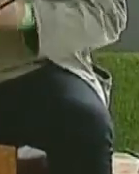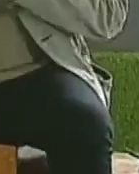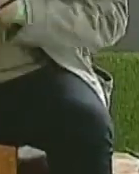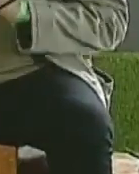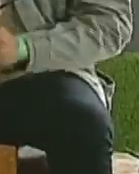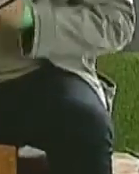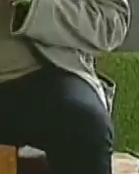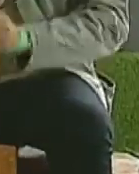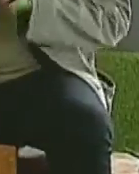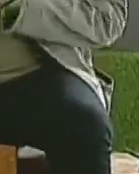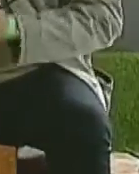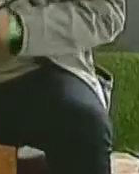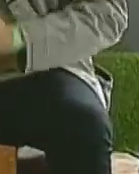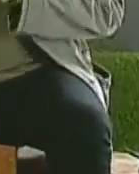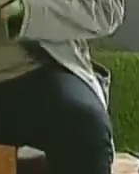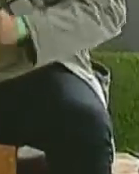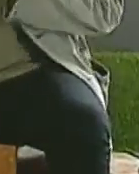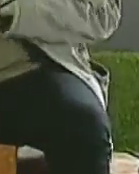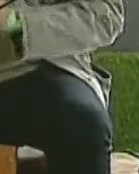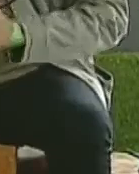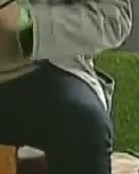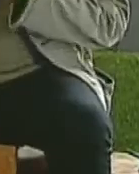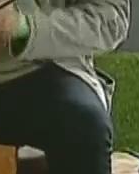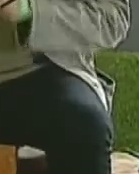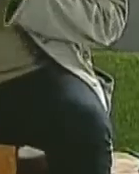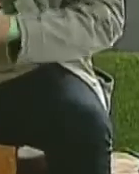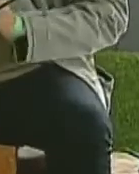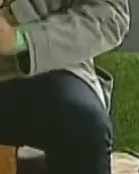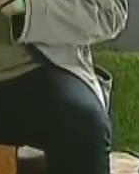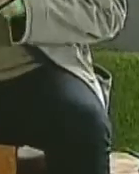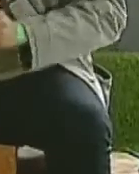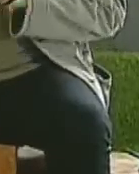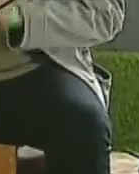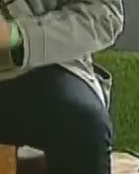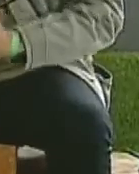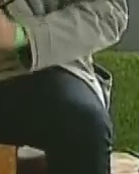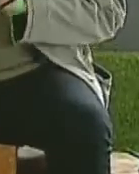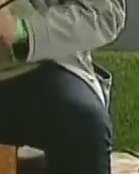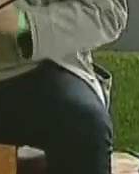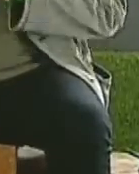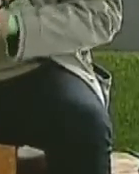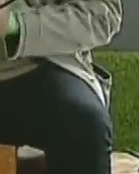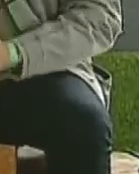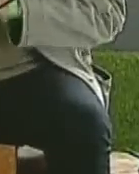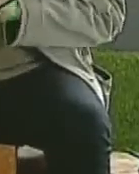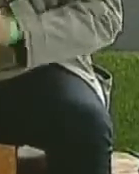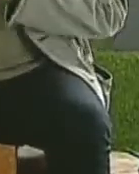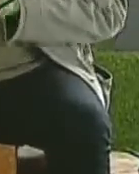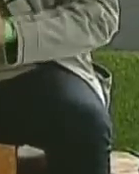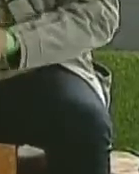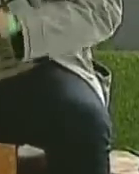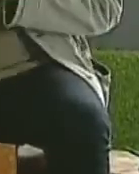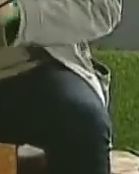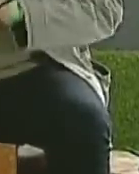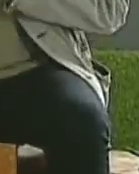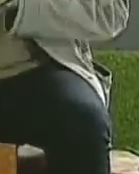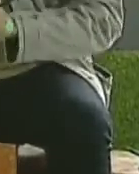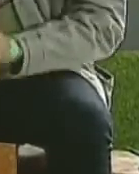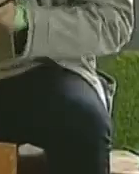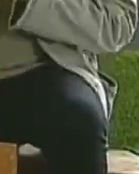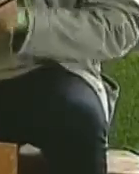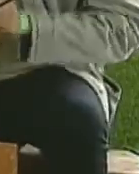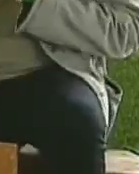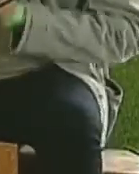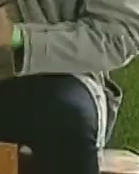dulzura. Iniciamos esta transmisión desde la Casona Cultural, aquí en Esnazoba, ubicada en el municipio Sucre del